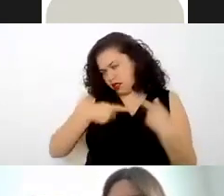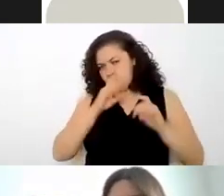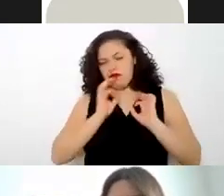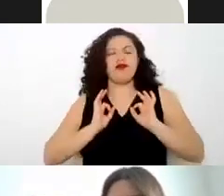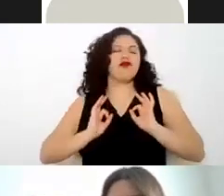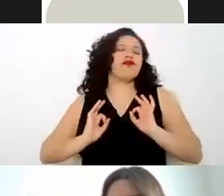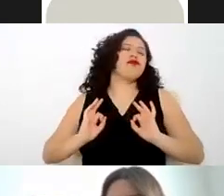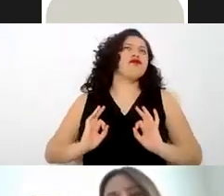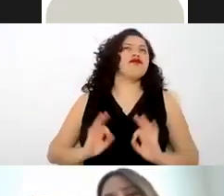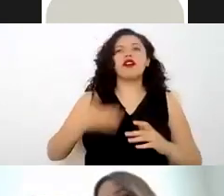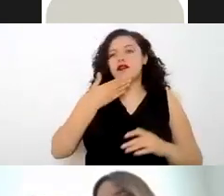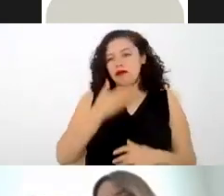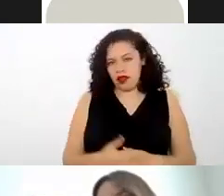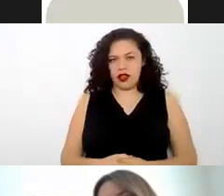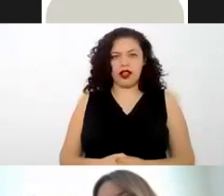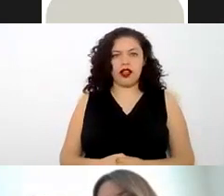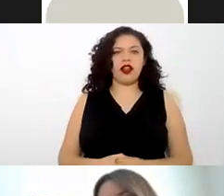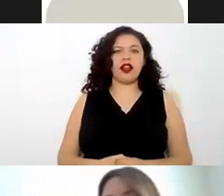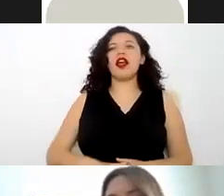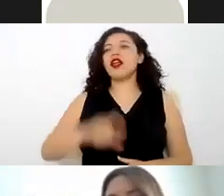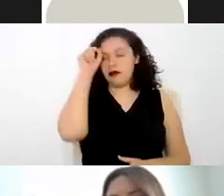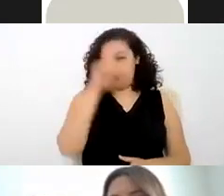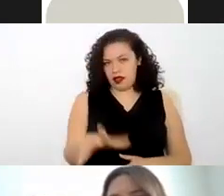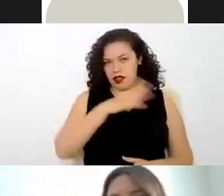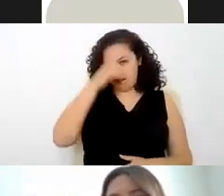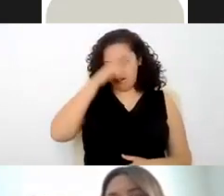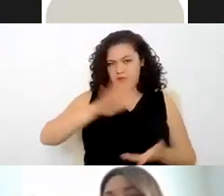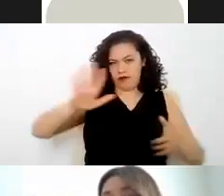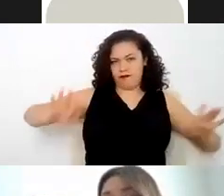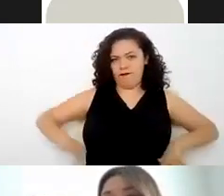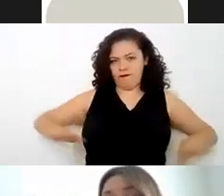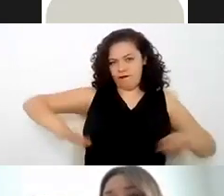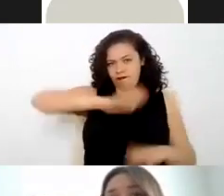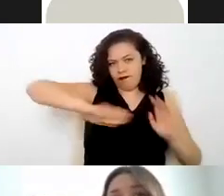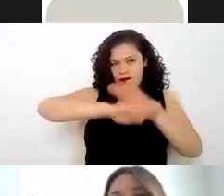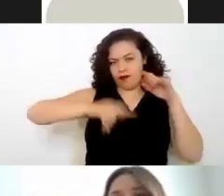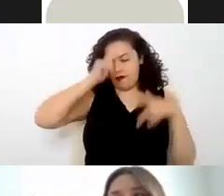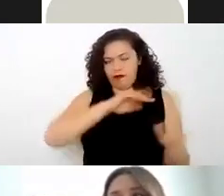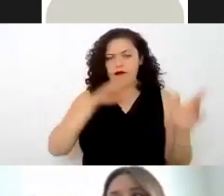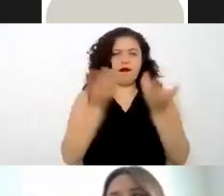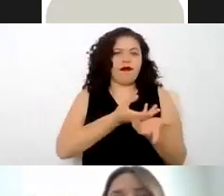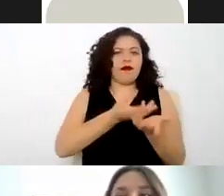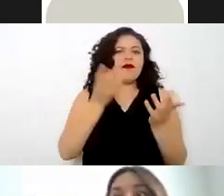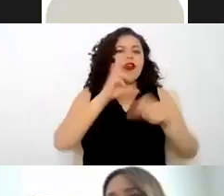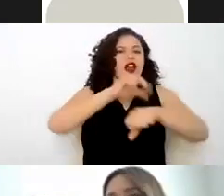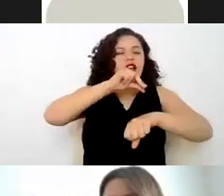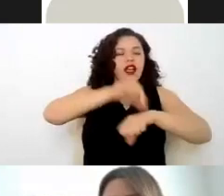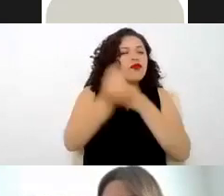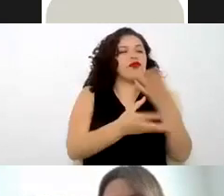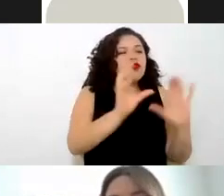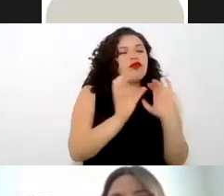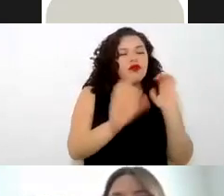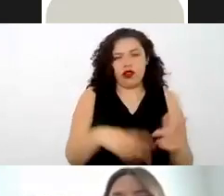y bueno también contar con condiciones mínimas como botiquines alarmas para